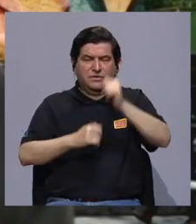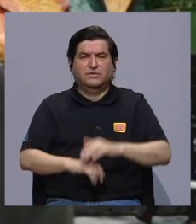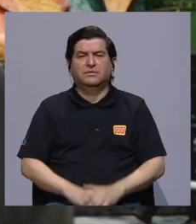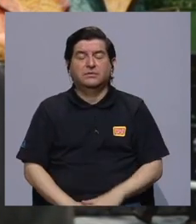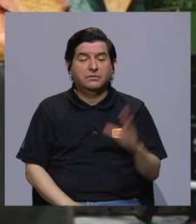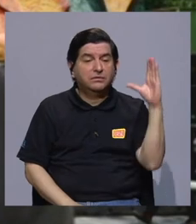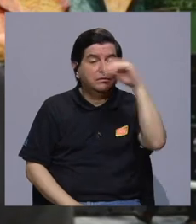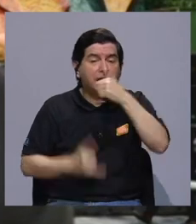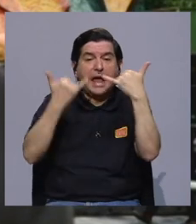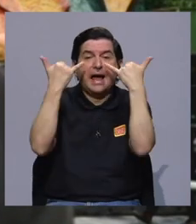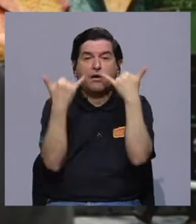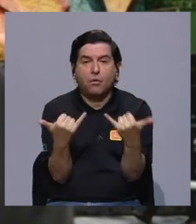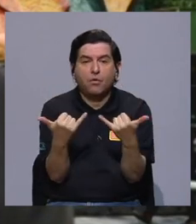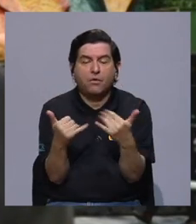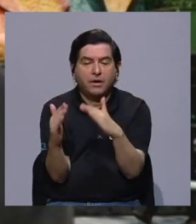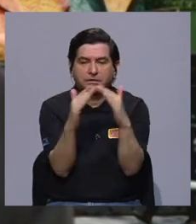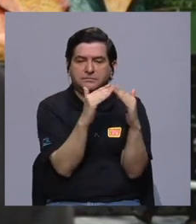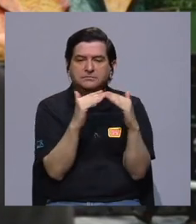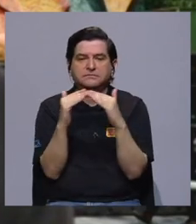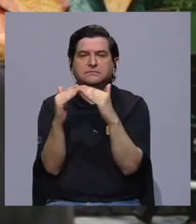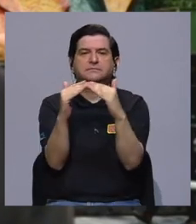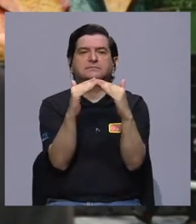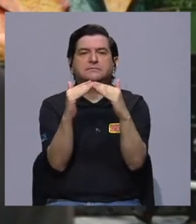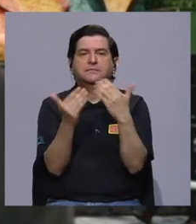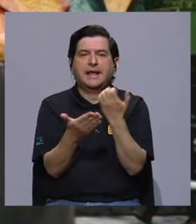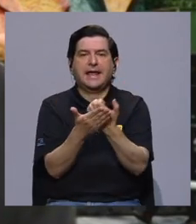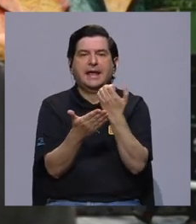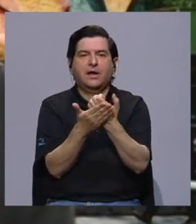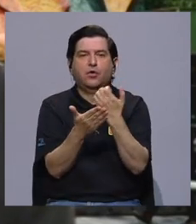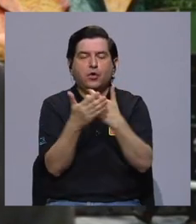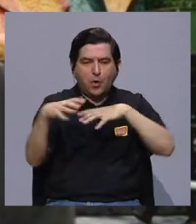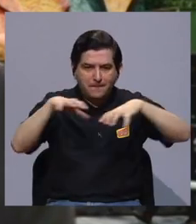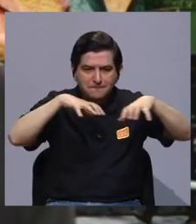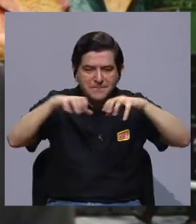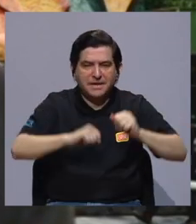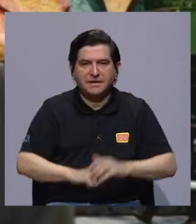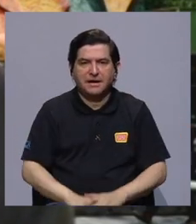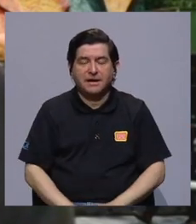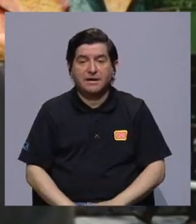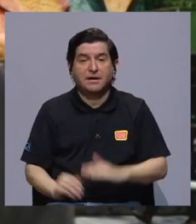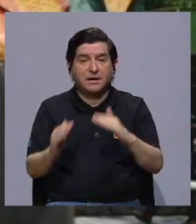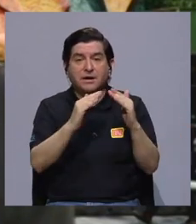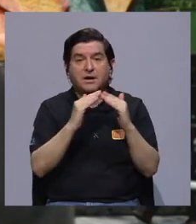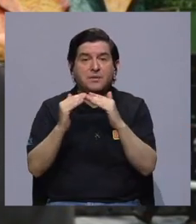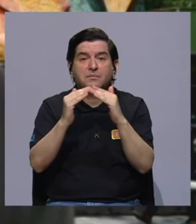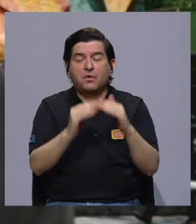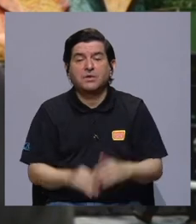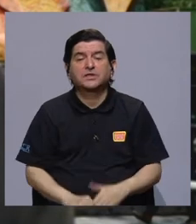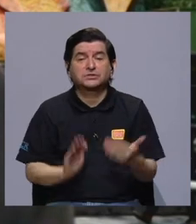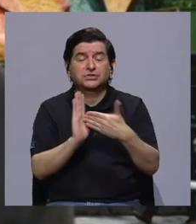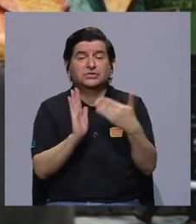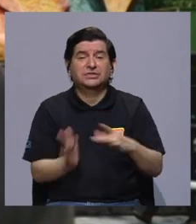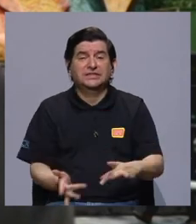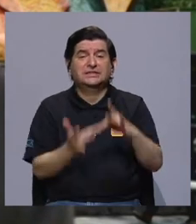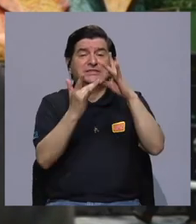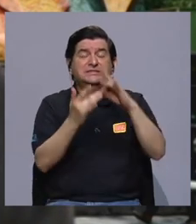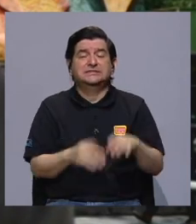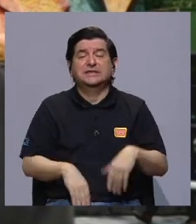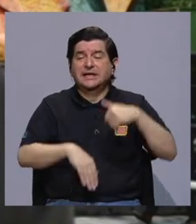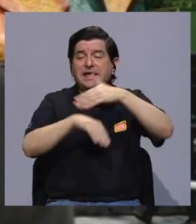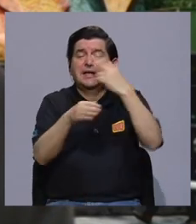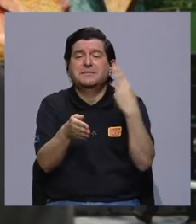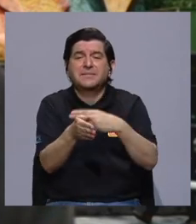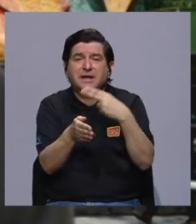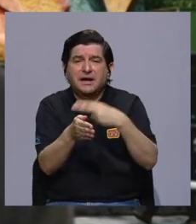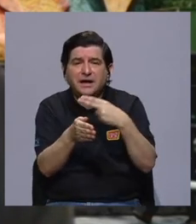y bueno, vemos que en este momento la población económicamente activa es la población que está siendo más afectada a